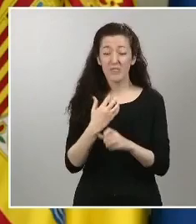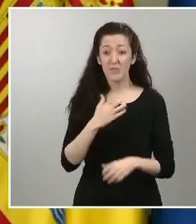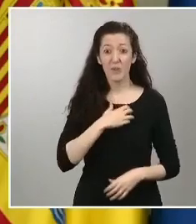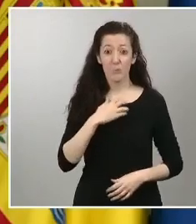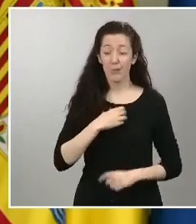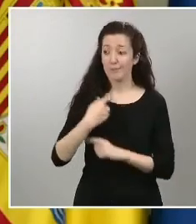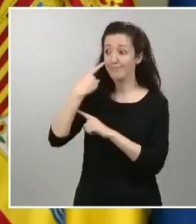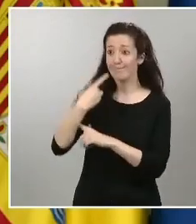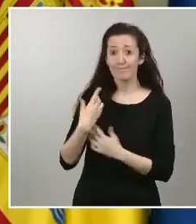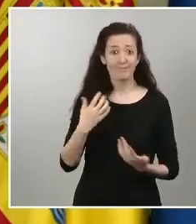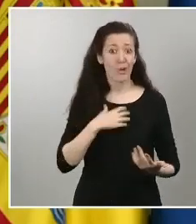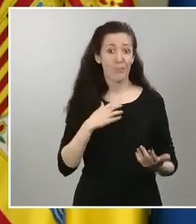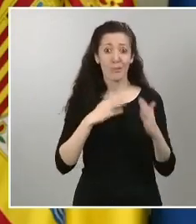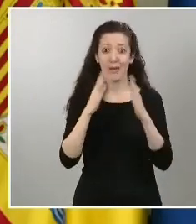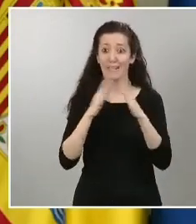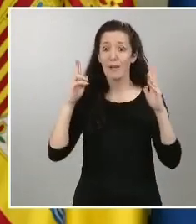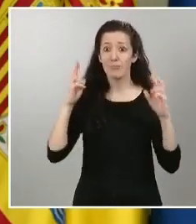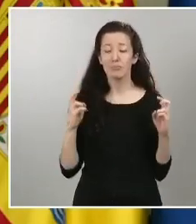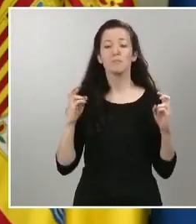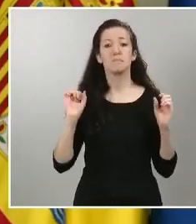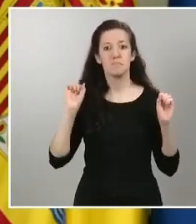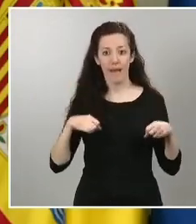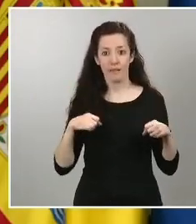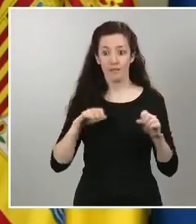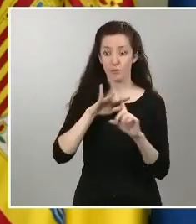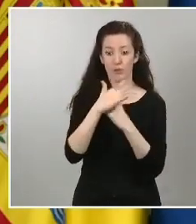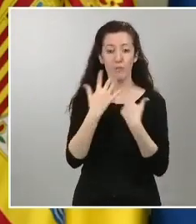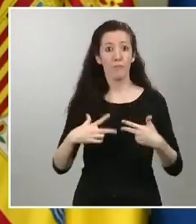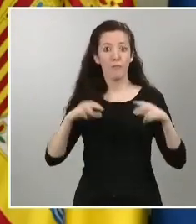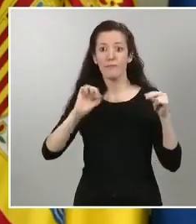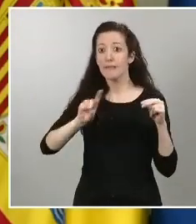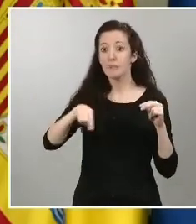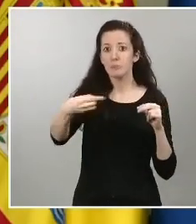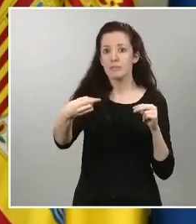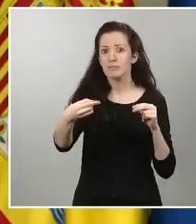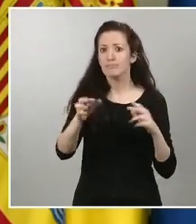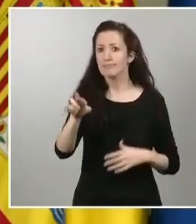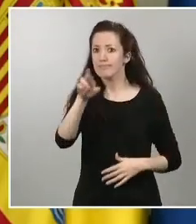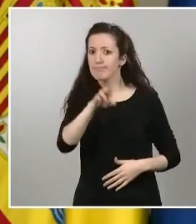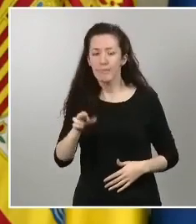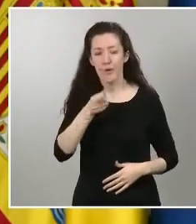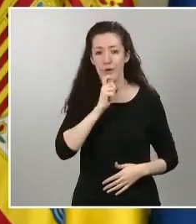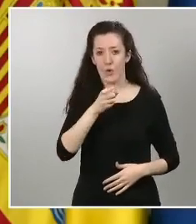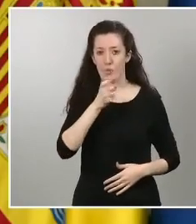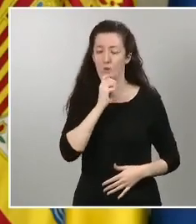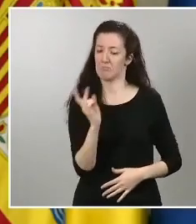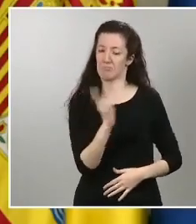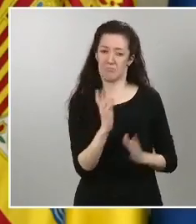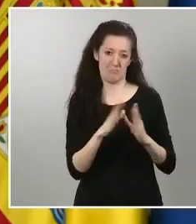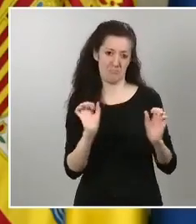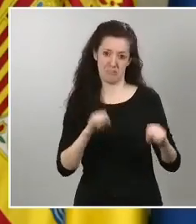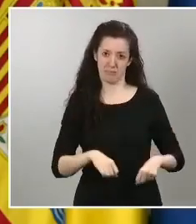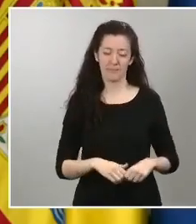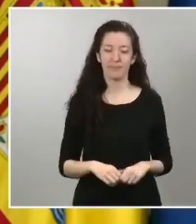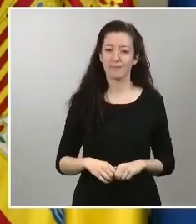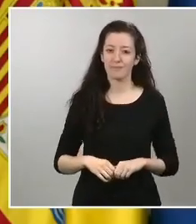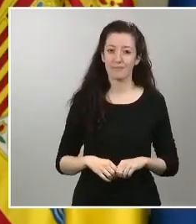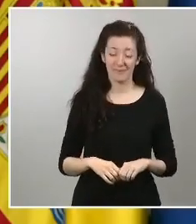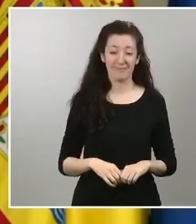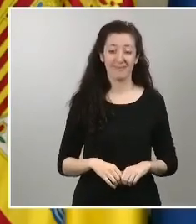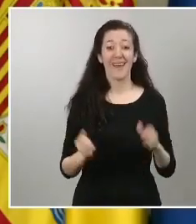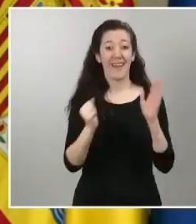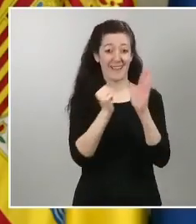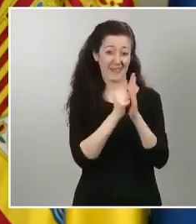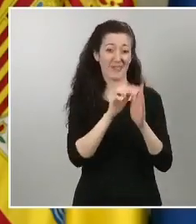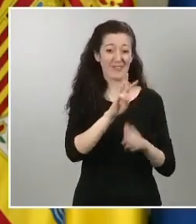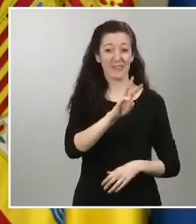a desempeñar también he de decirles que la devolución de estas horas debe de cumplir como saben ustedes con el artículo 34 del estatuto de los